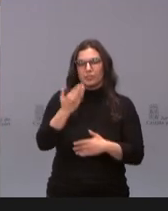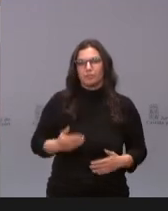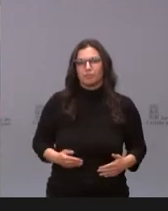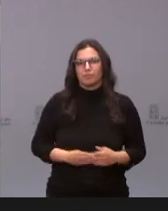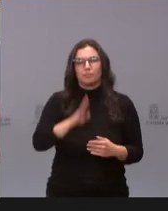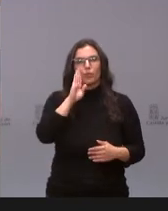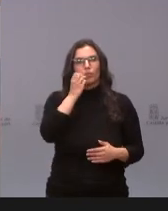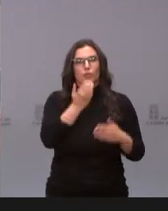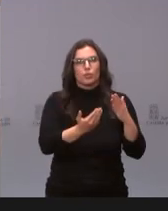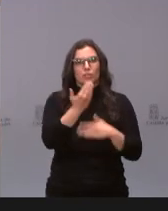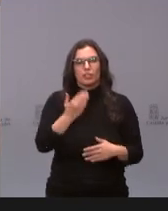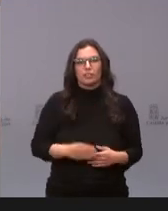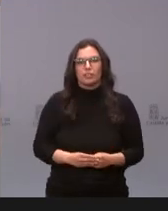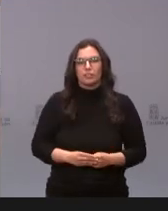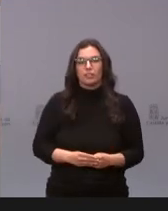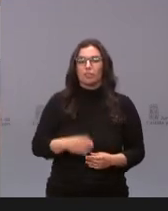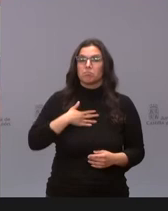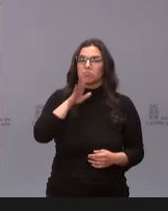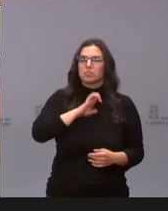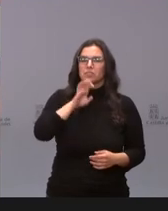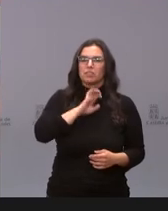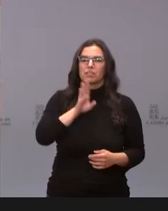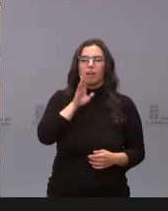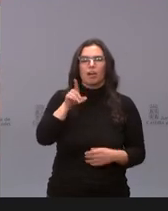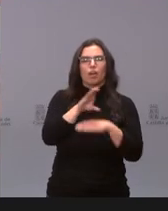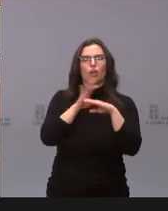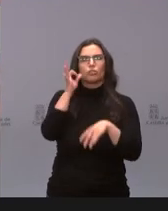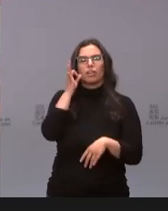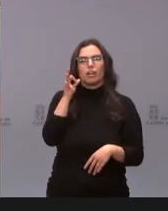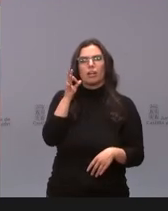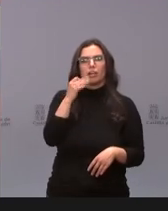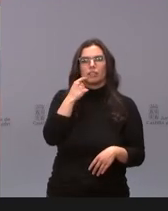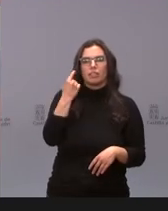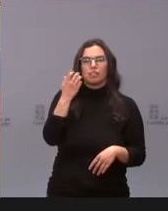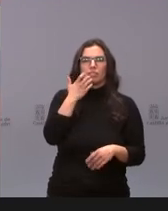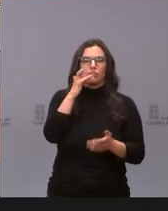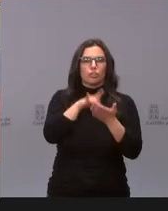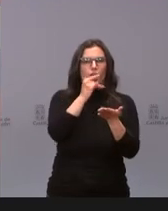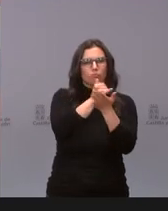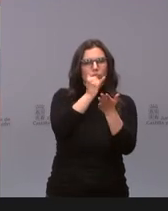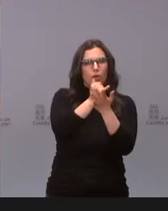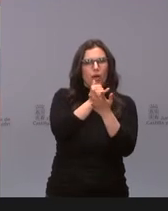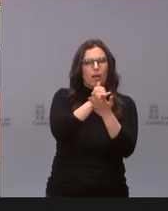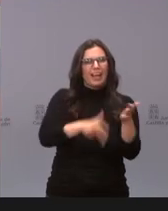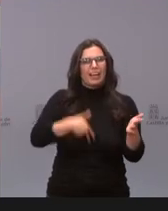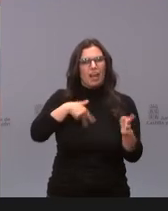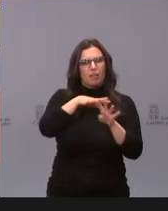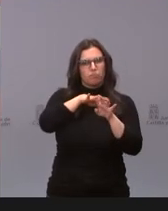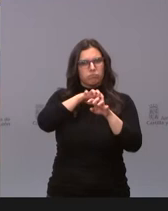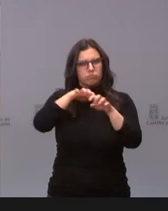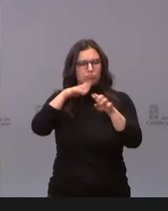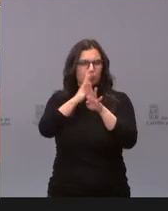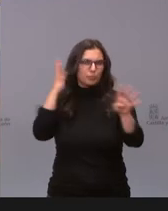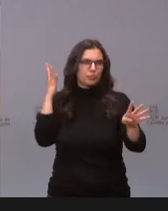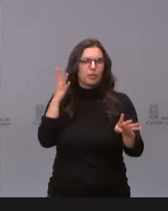Hola, buenos días. ¿Qué tal? Bueno, me parecía interesante lo que ha comentado la consejera, de que haciendo cribados masivos han aparecido unas incidencias de mil y pico.